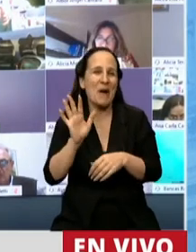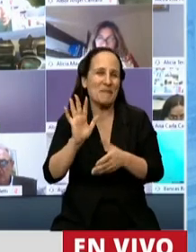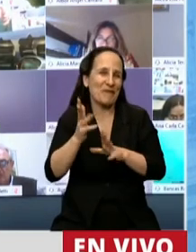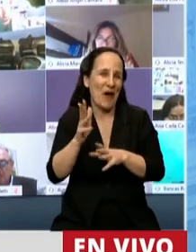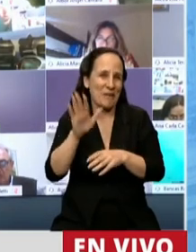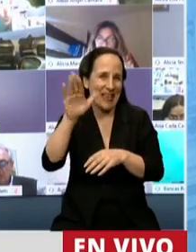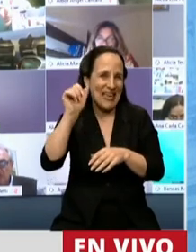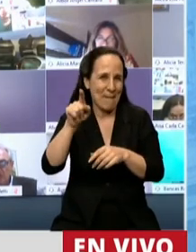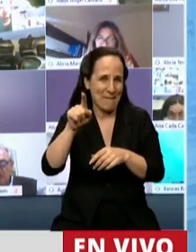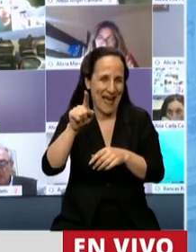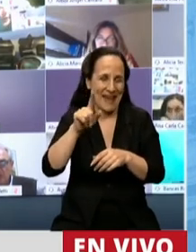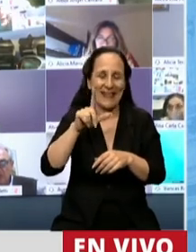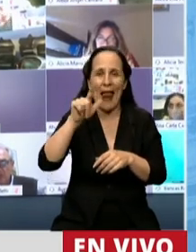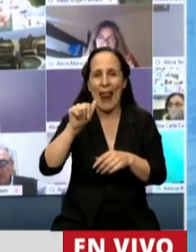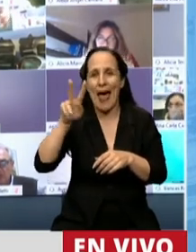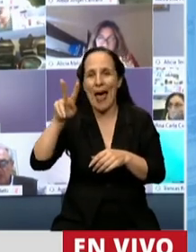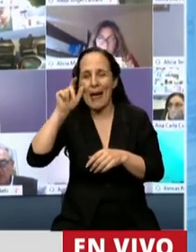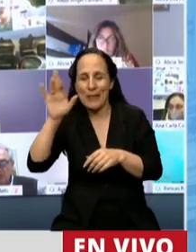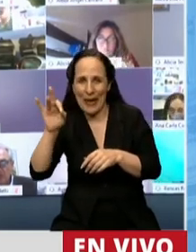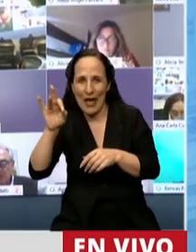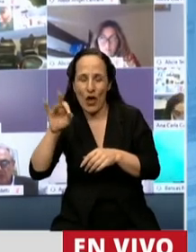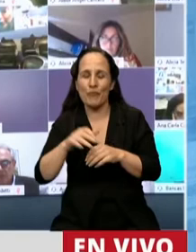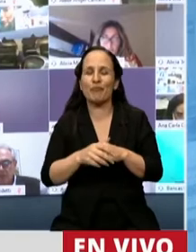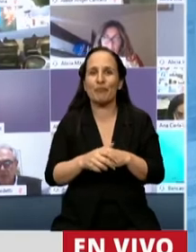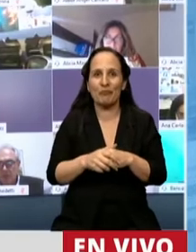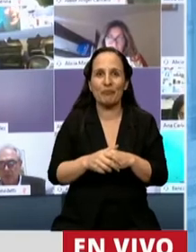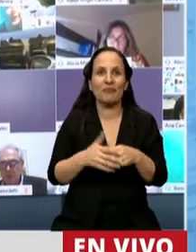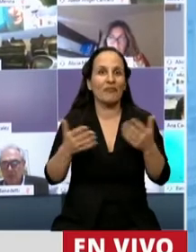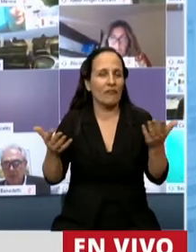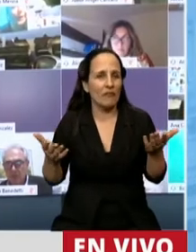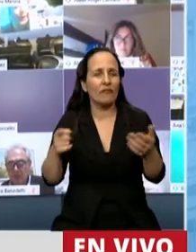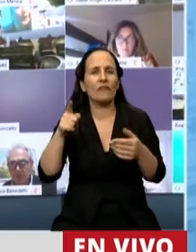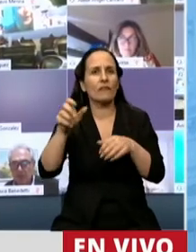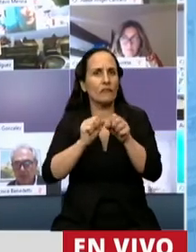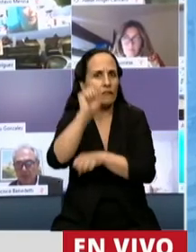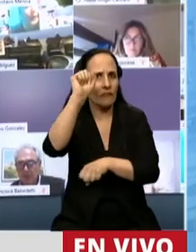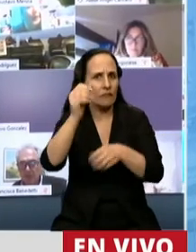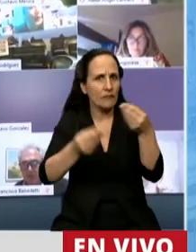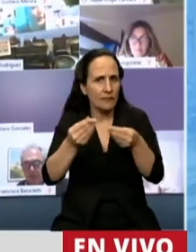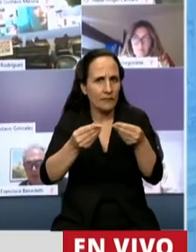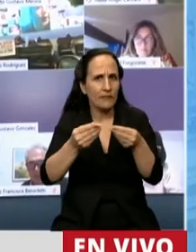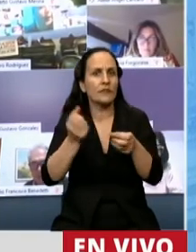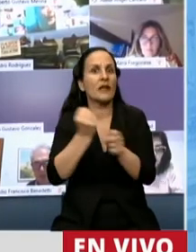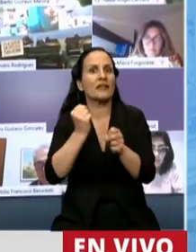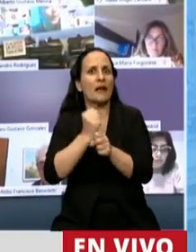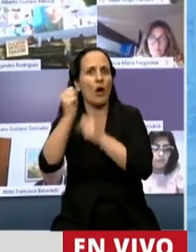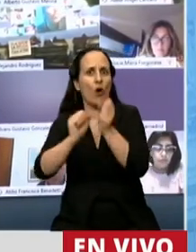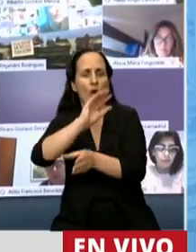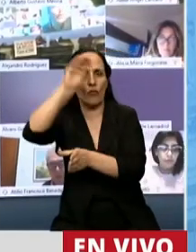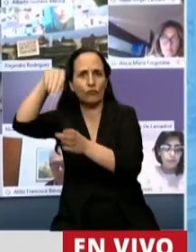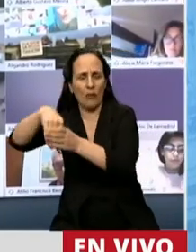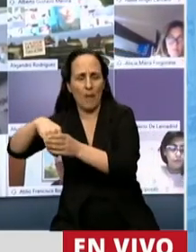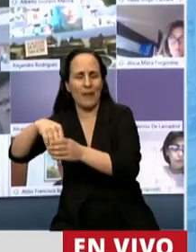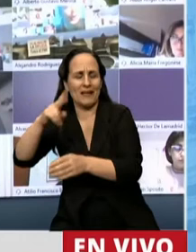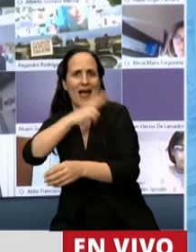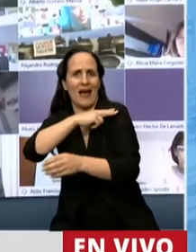conocemos de su historia, después de recibirse de contadora trabajó en una multinacional, fue gerenta comercial